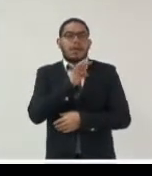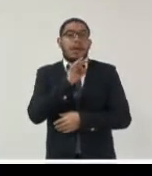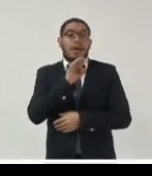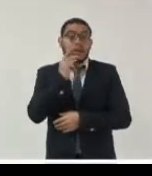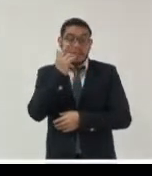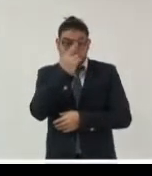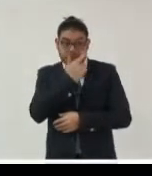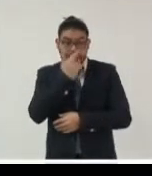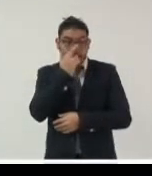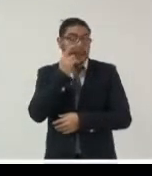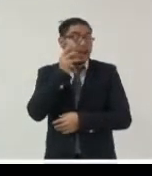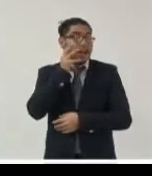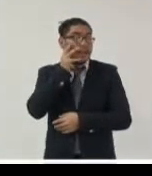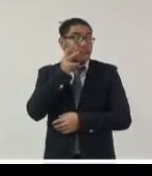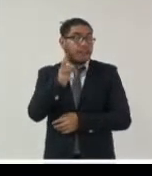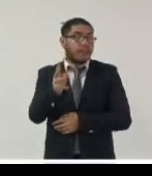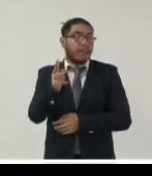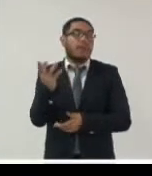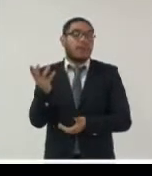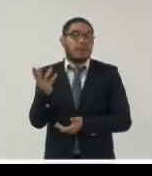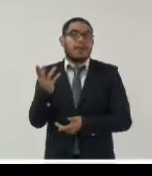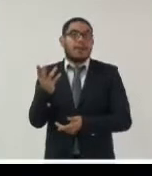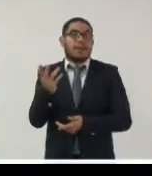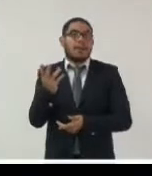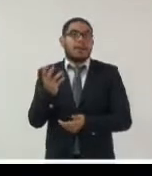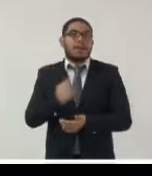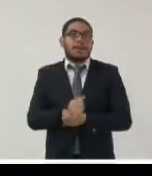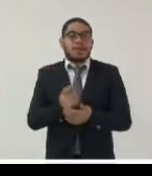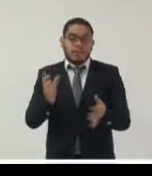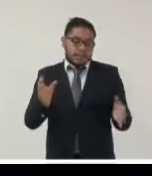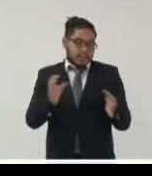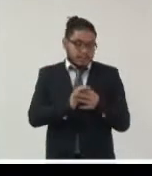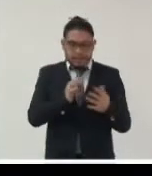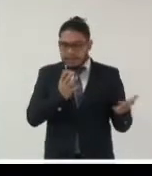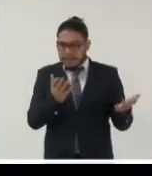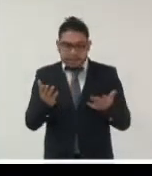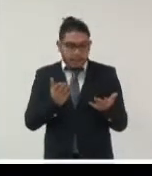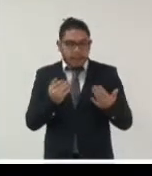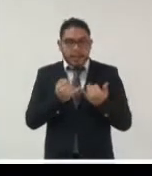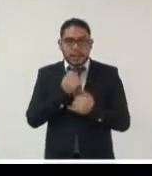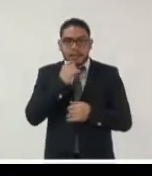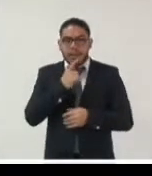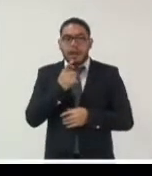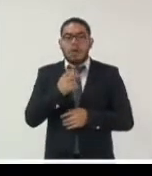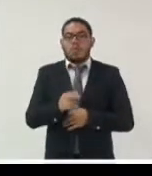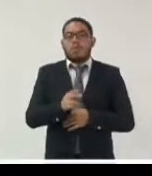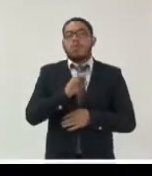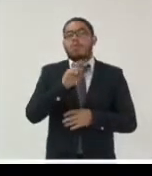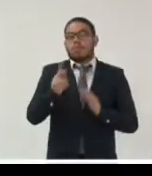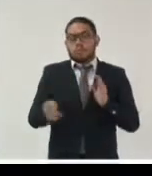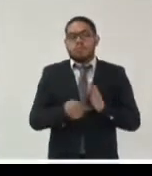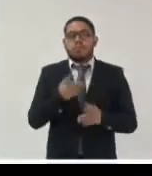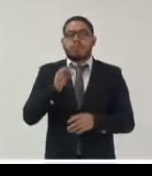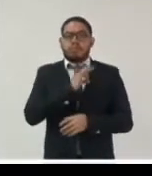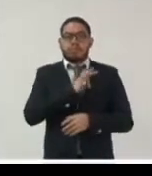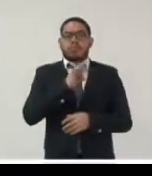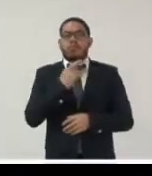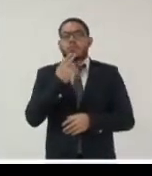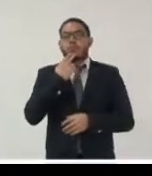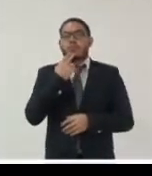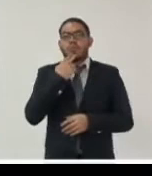futuro un punto coreodrome que se puede rehusar pues y modificarlo